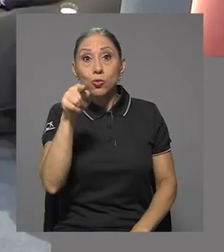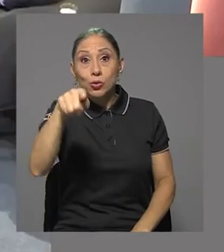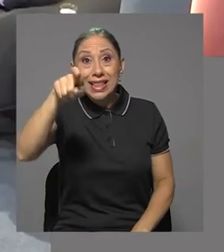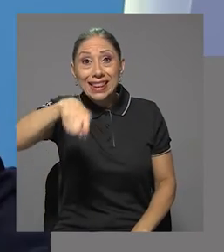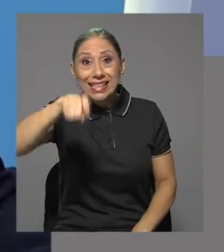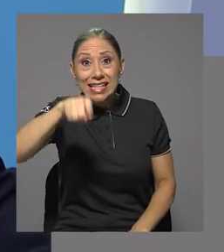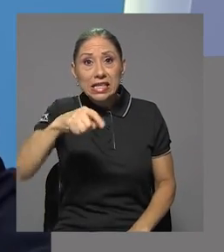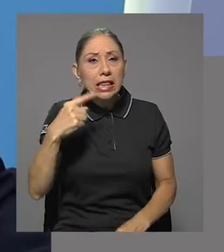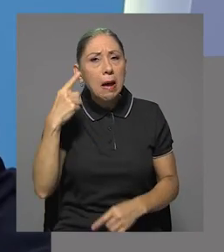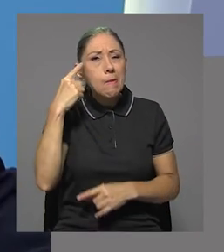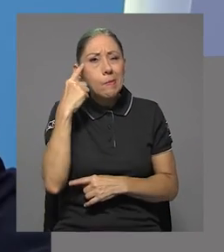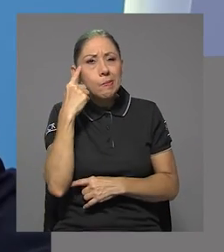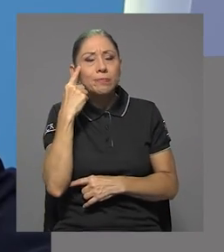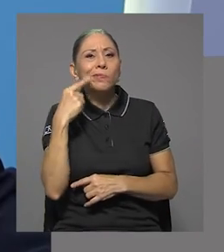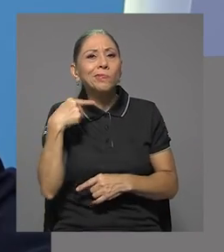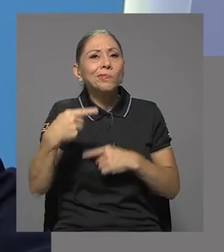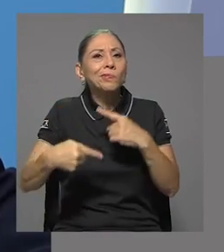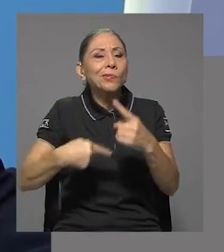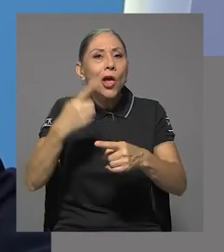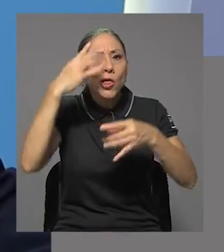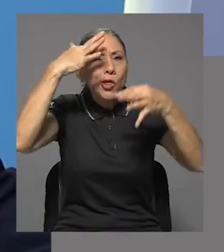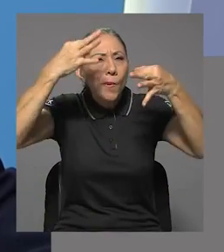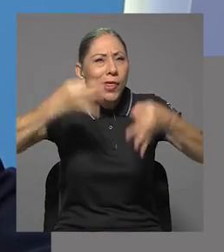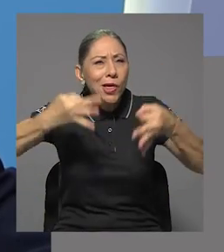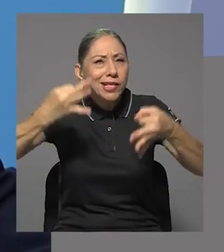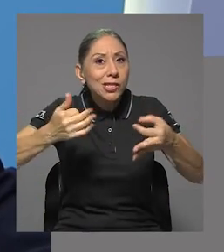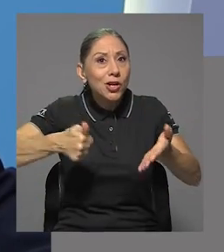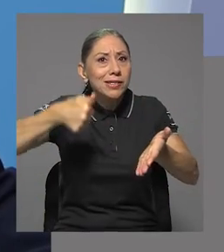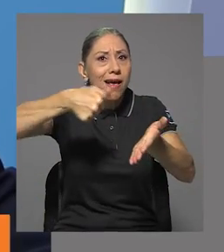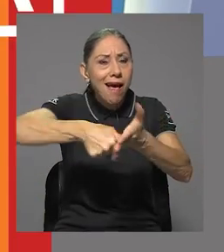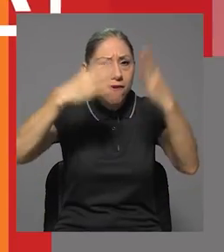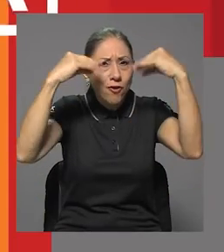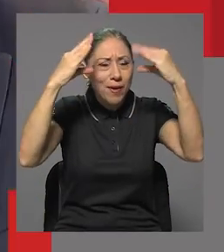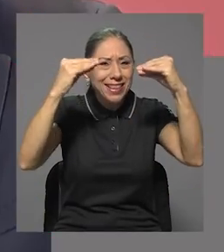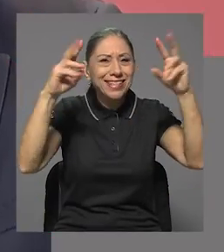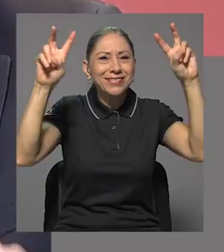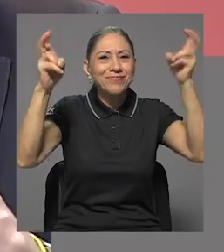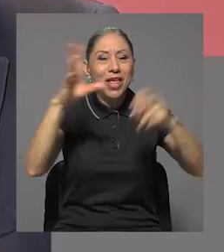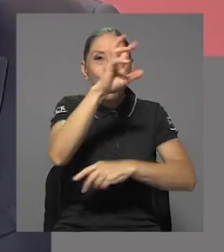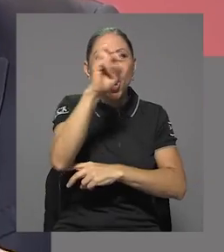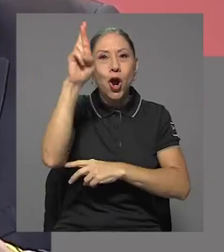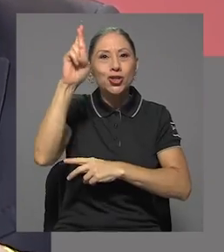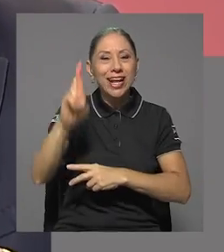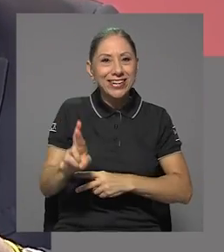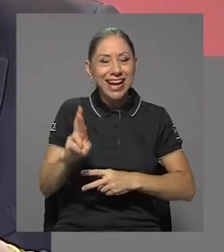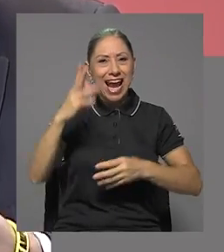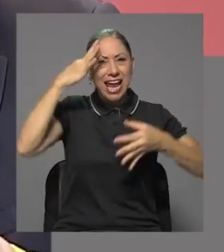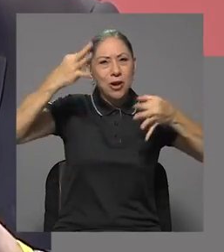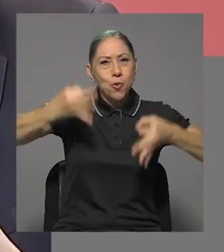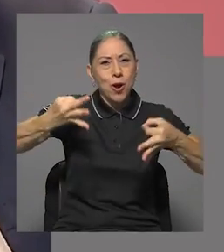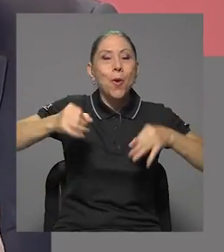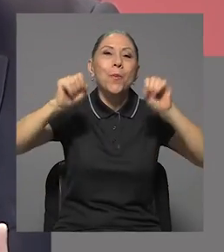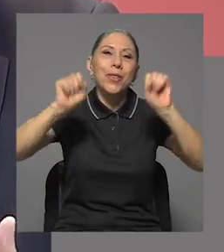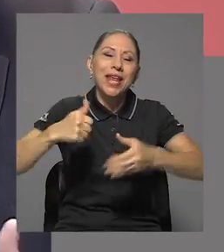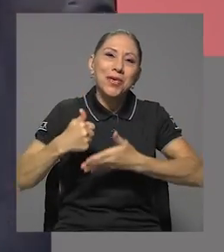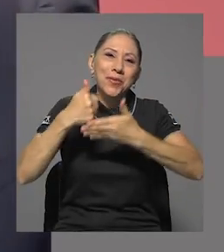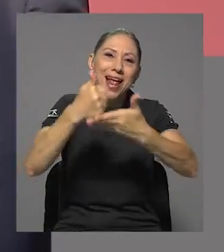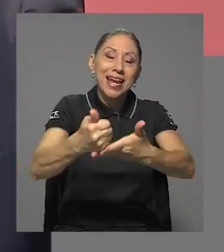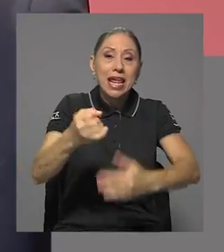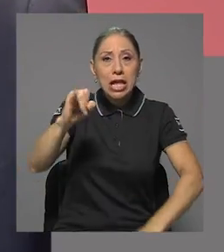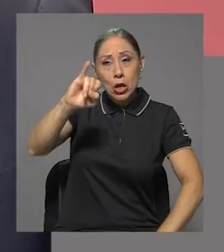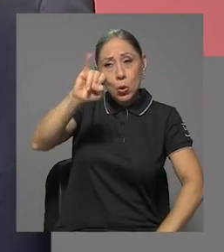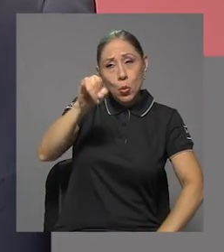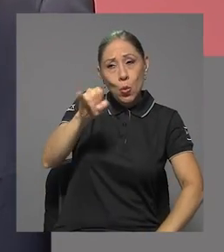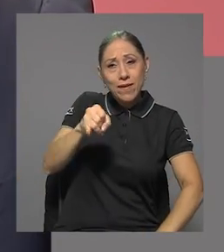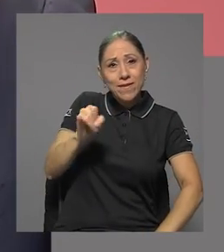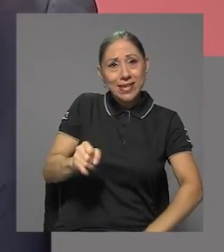usted necesita ir tomando decisiones electorales informadas, Costa Rica en Juego podría ayudarle todos los